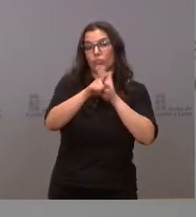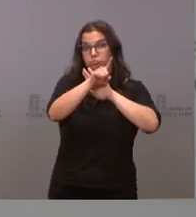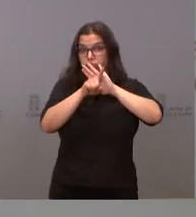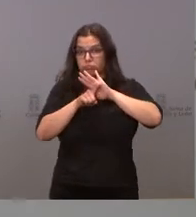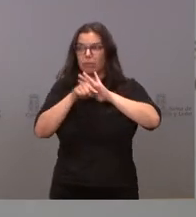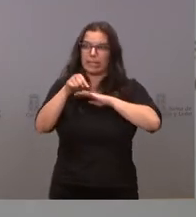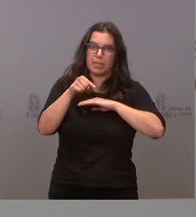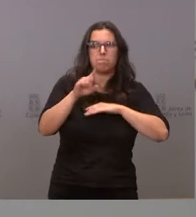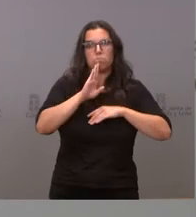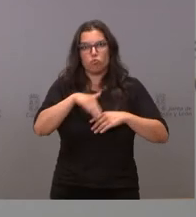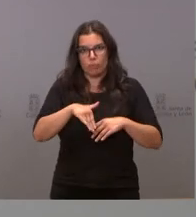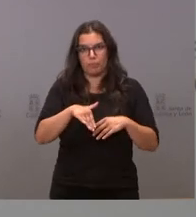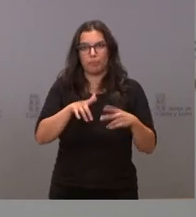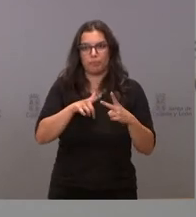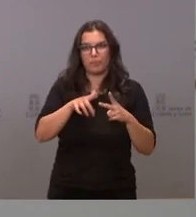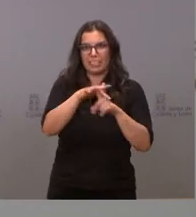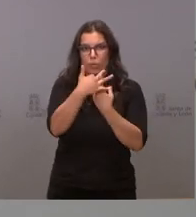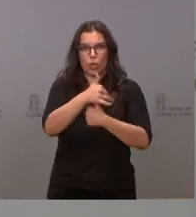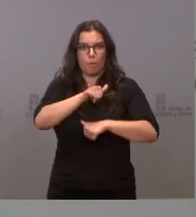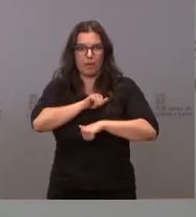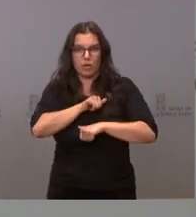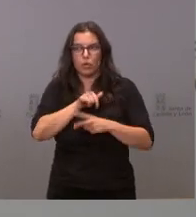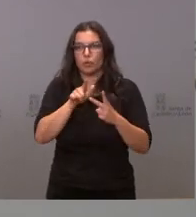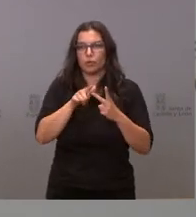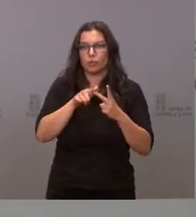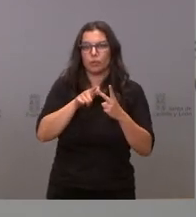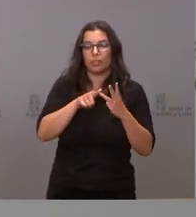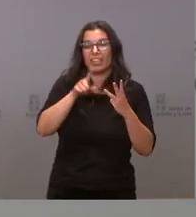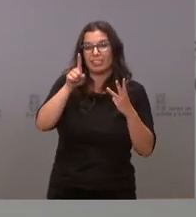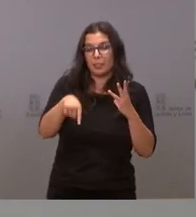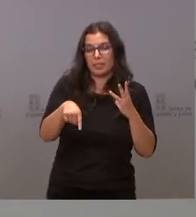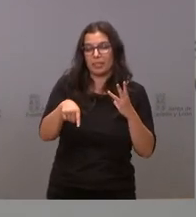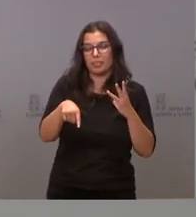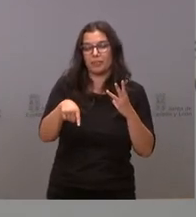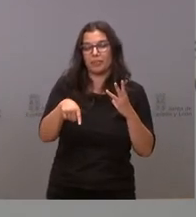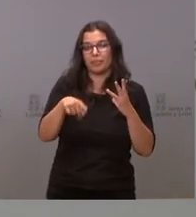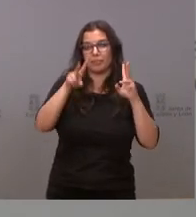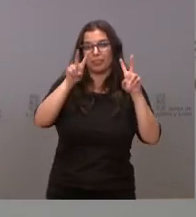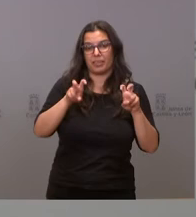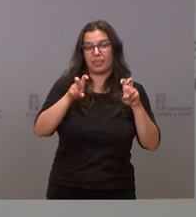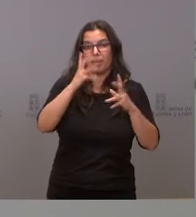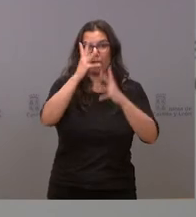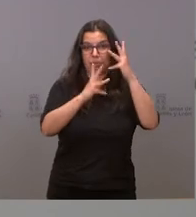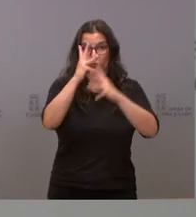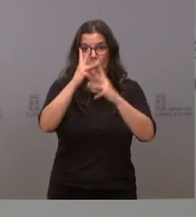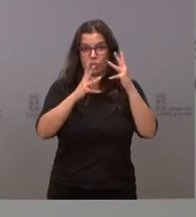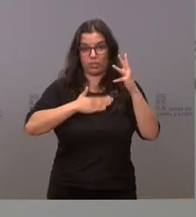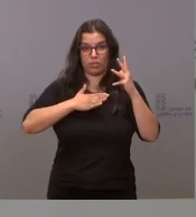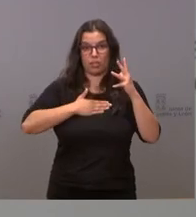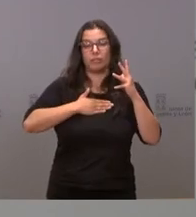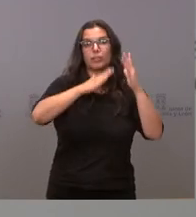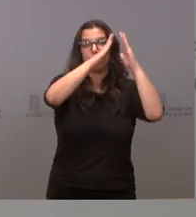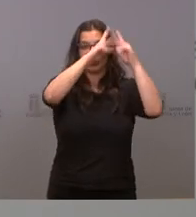de situación de empleo y también de déficit de las cuentas de la comunidad